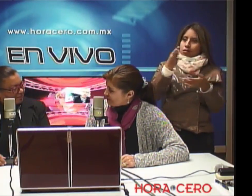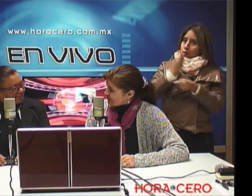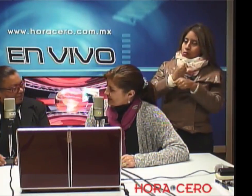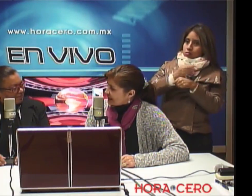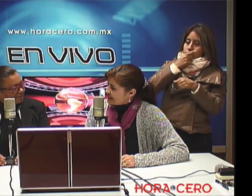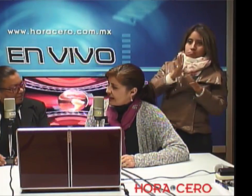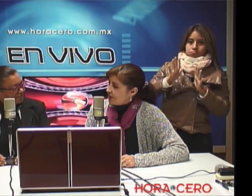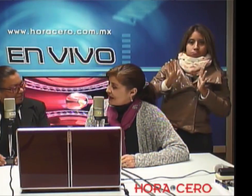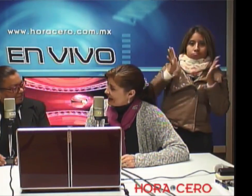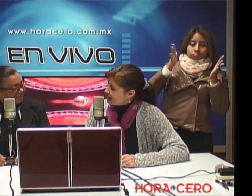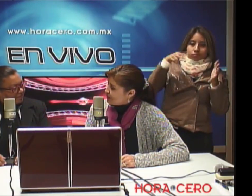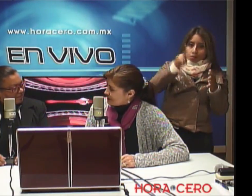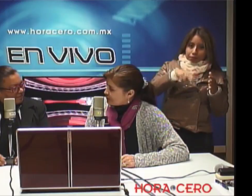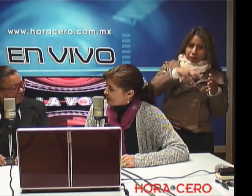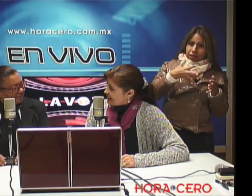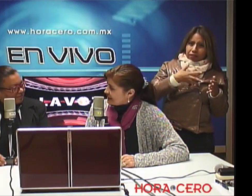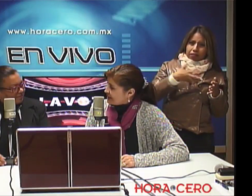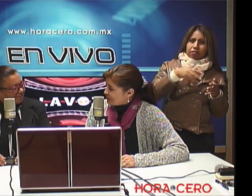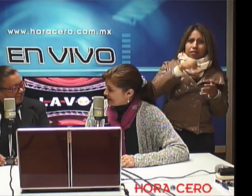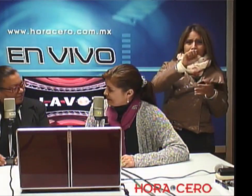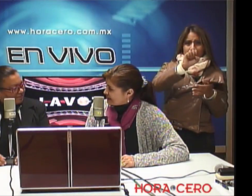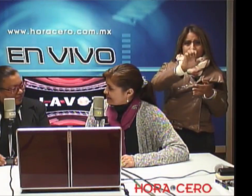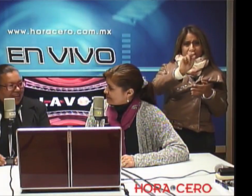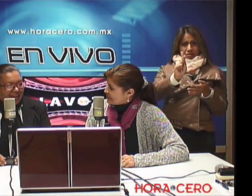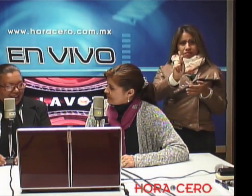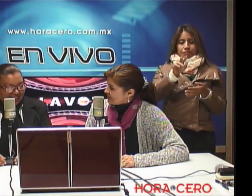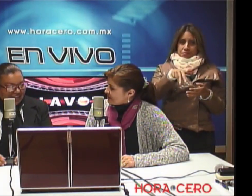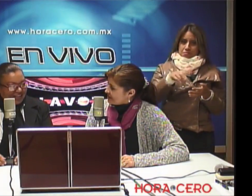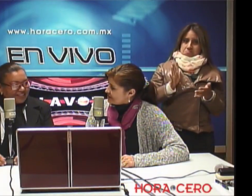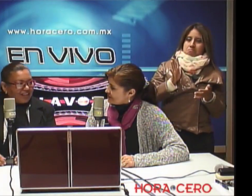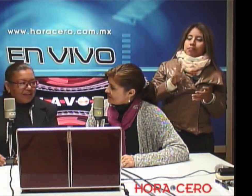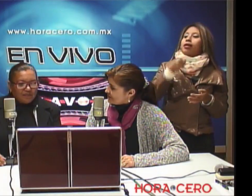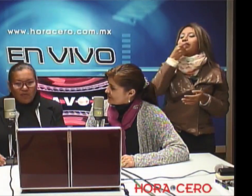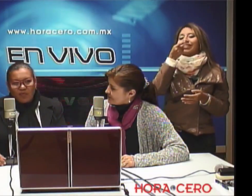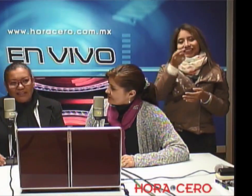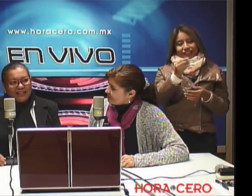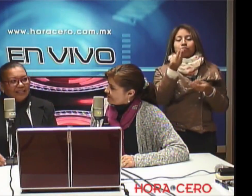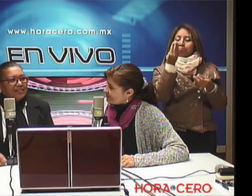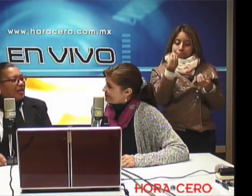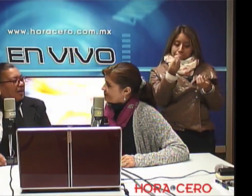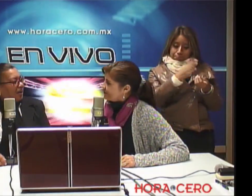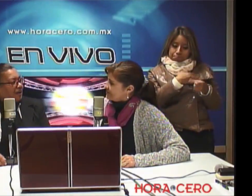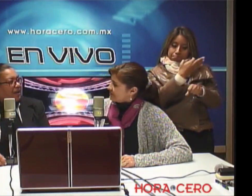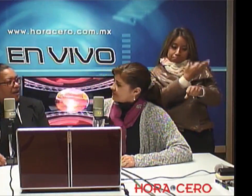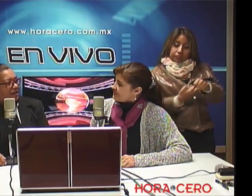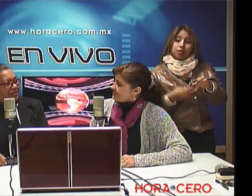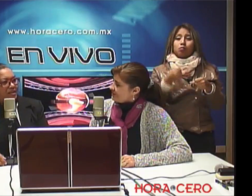confirma que está avalada por las autoridades educativas. Así es. Muy buenas tardes.